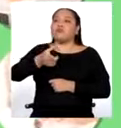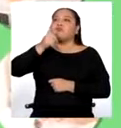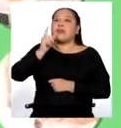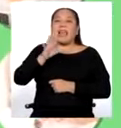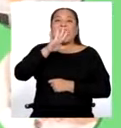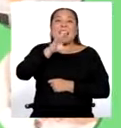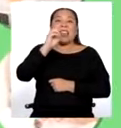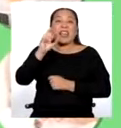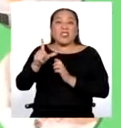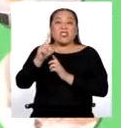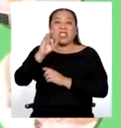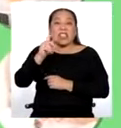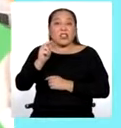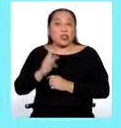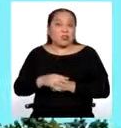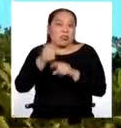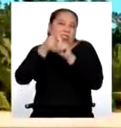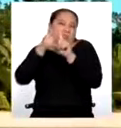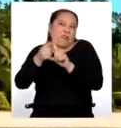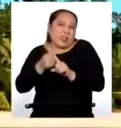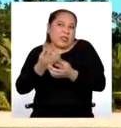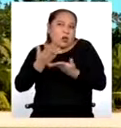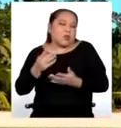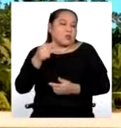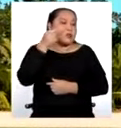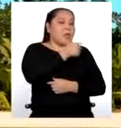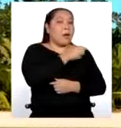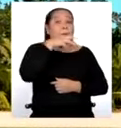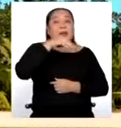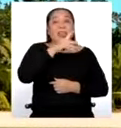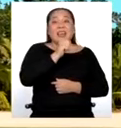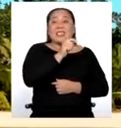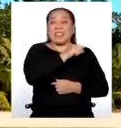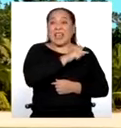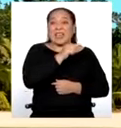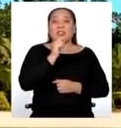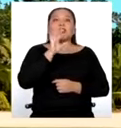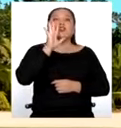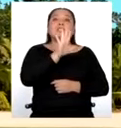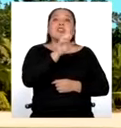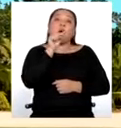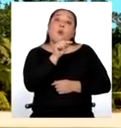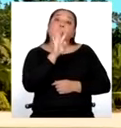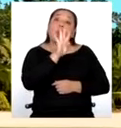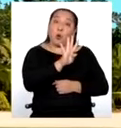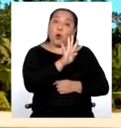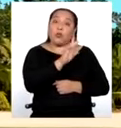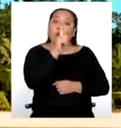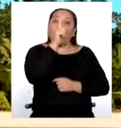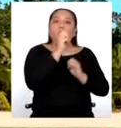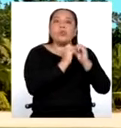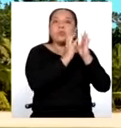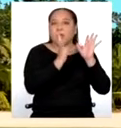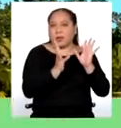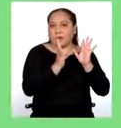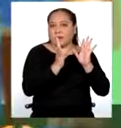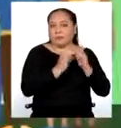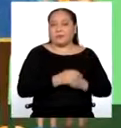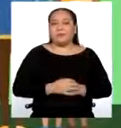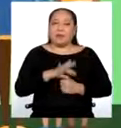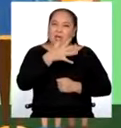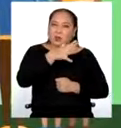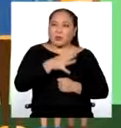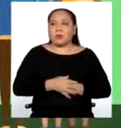agua al día en diferentes actividades, uno de Madagascar solo dispone de 5.4 litros diarios en promedio.